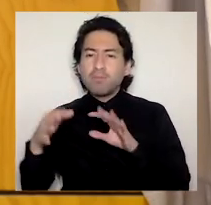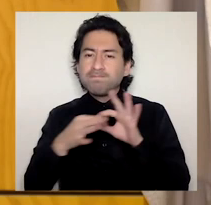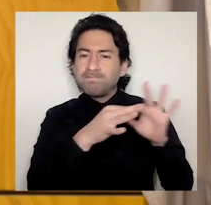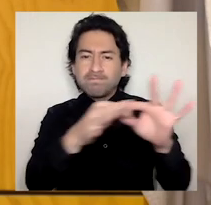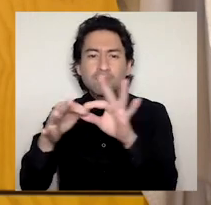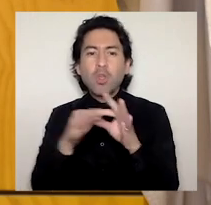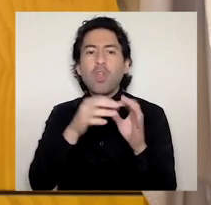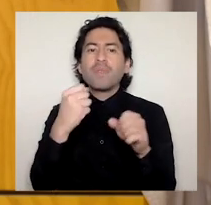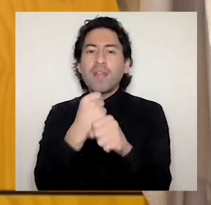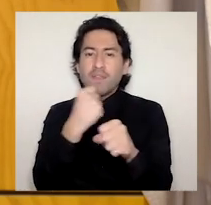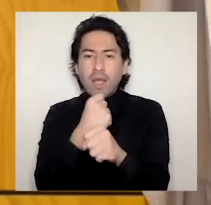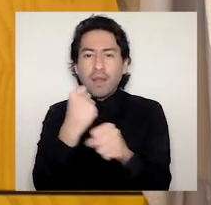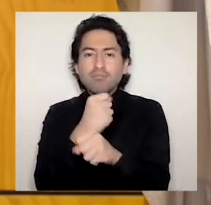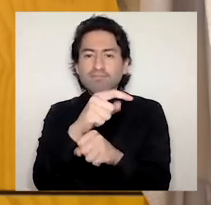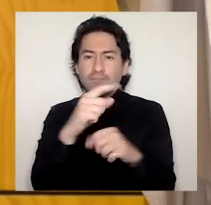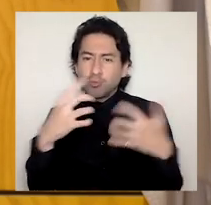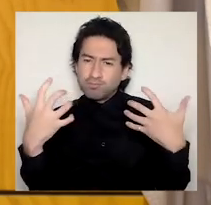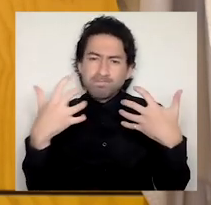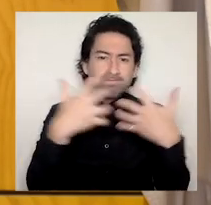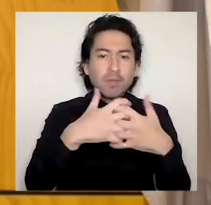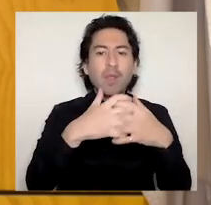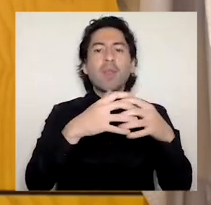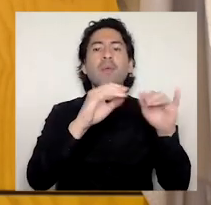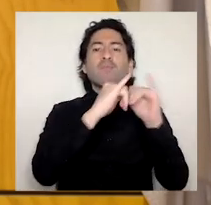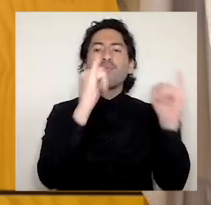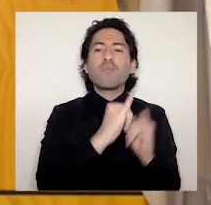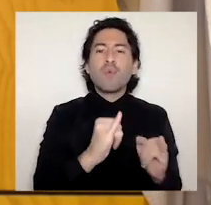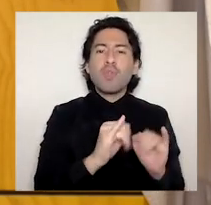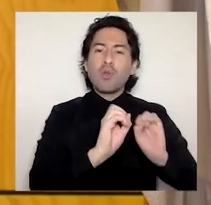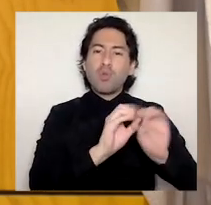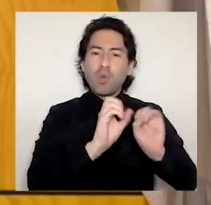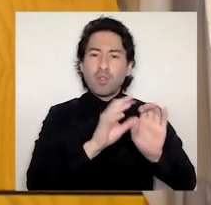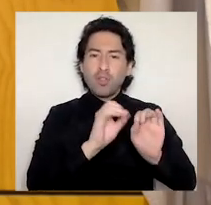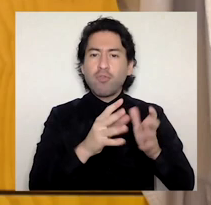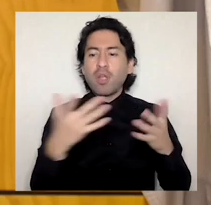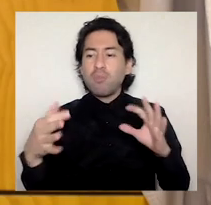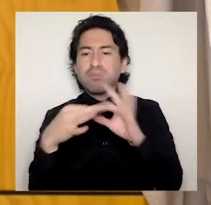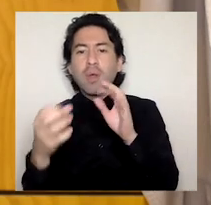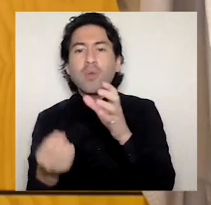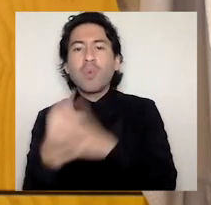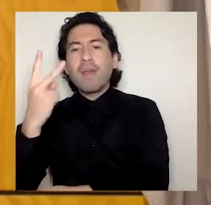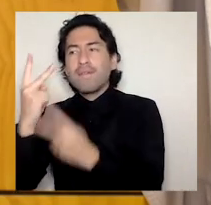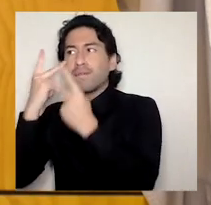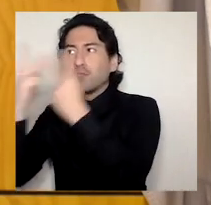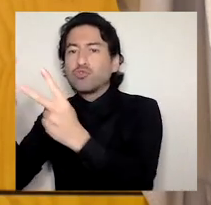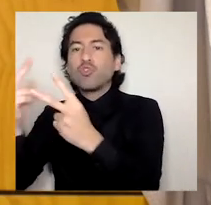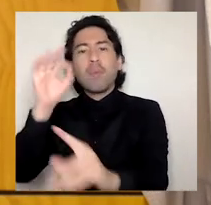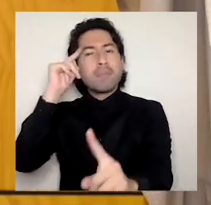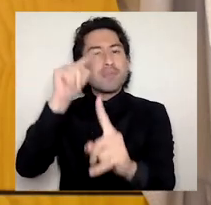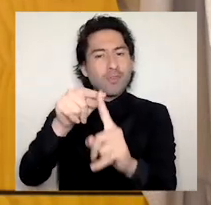trabajar en conjunto para ajustar el modelo educativo a la nueva misión y visión de la UVB, como también